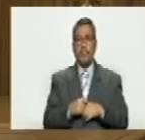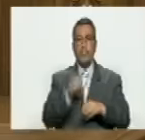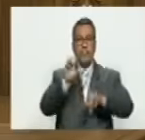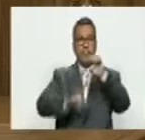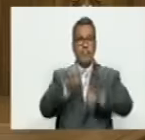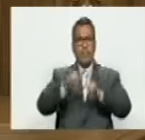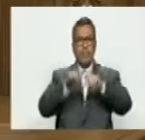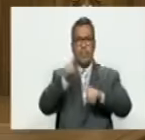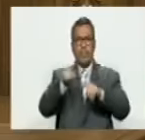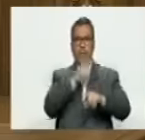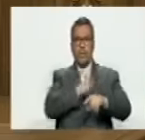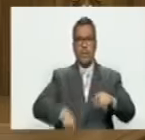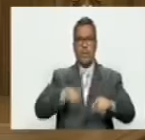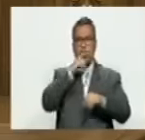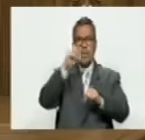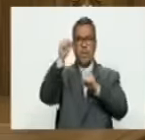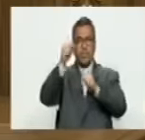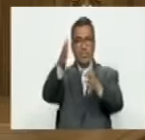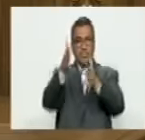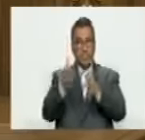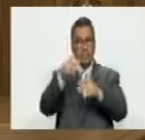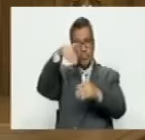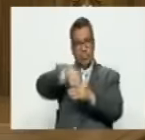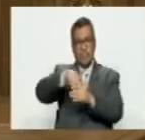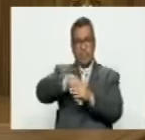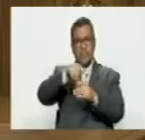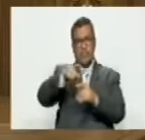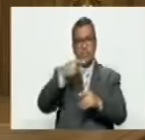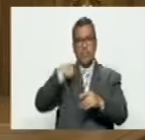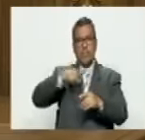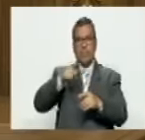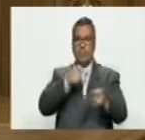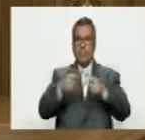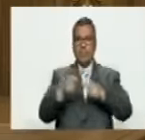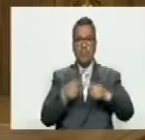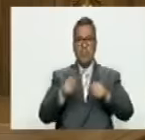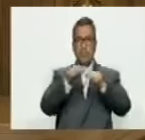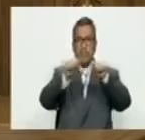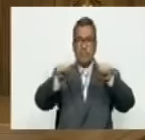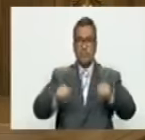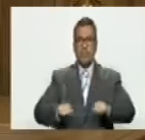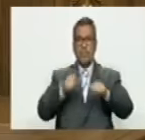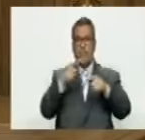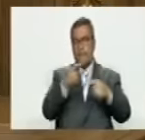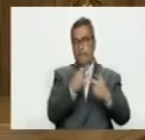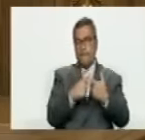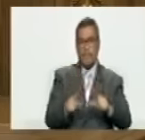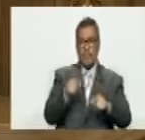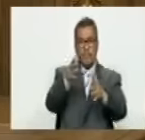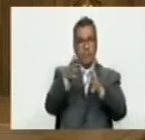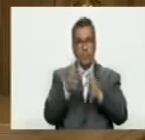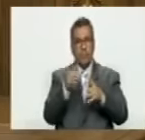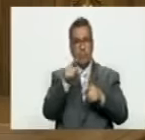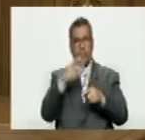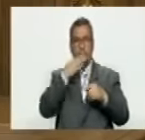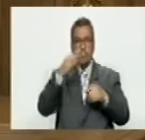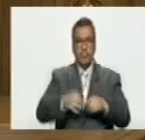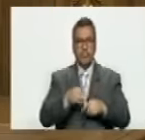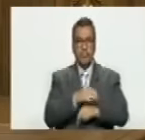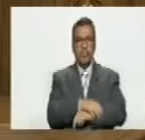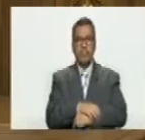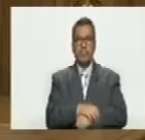decían el presidente Maduro va a ganar las elecciones porque tiene control del sistema etcétera pero va a ganar las elecciones ellos lo daban como un hecho